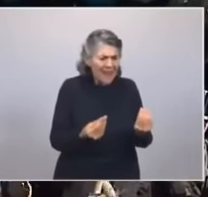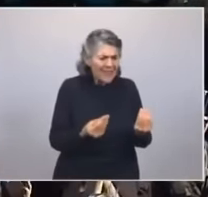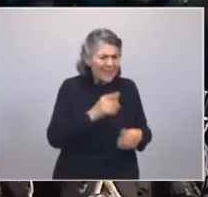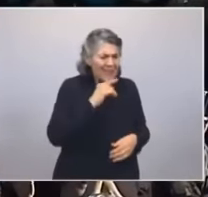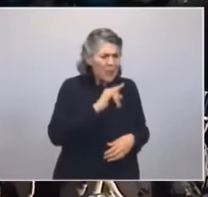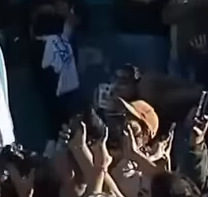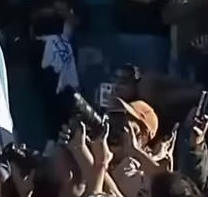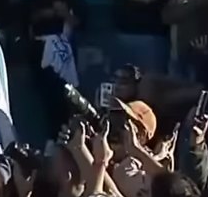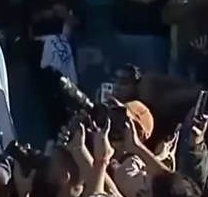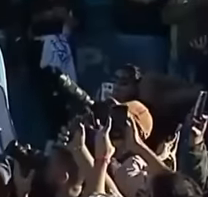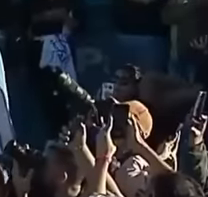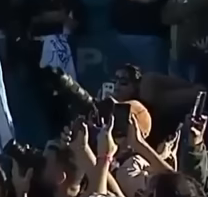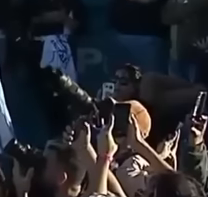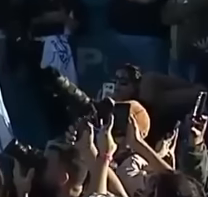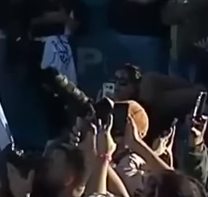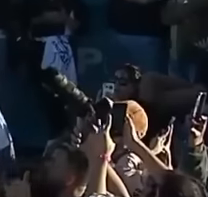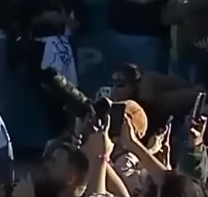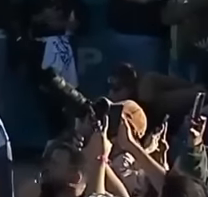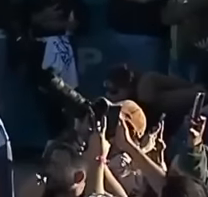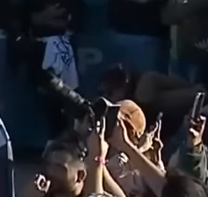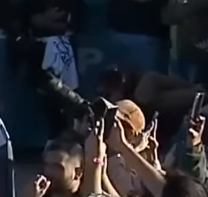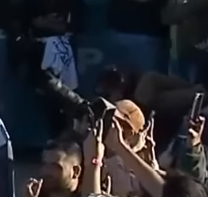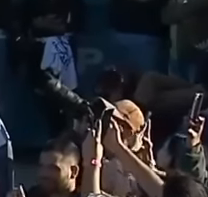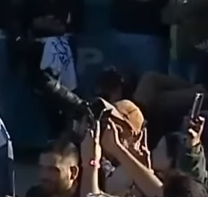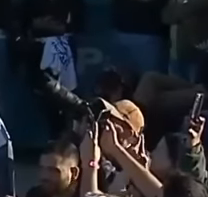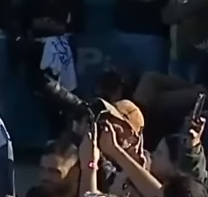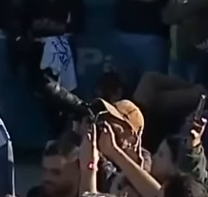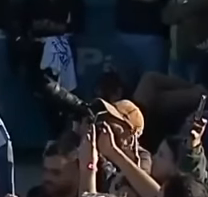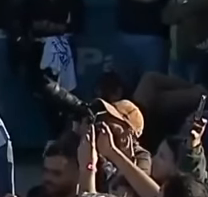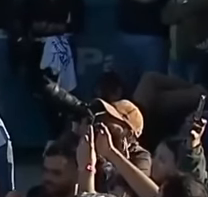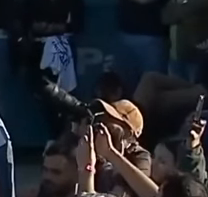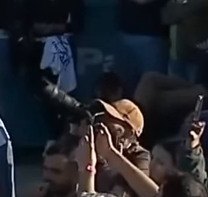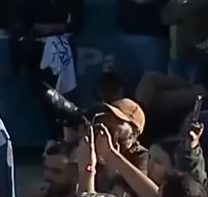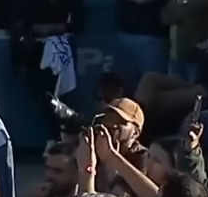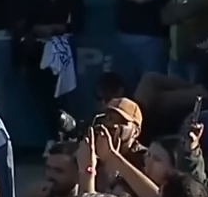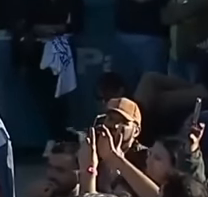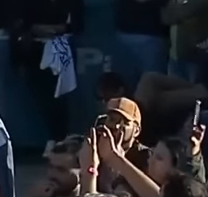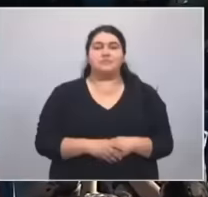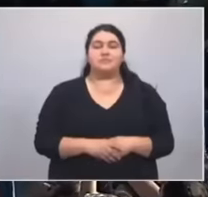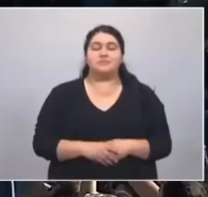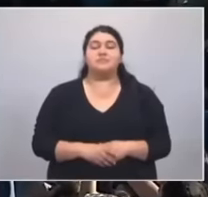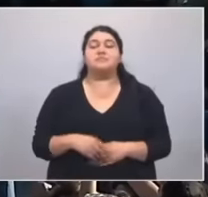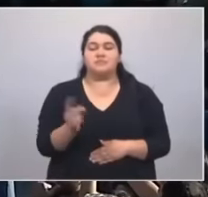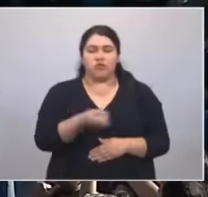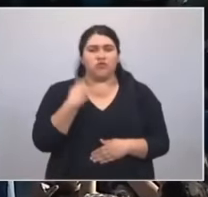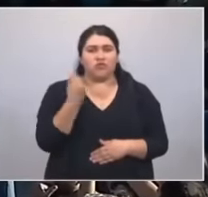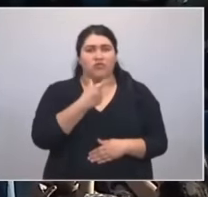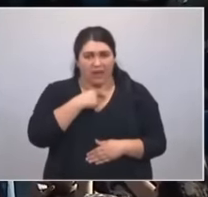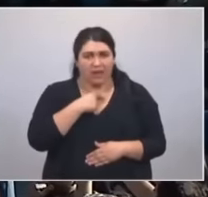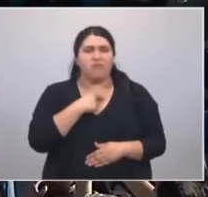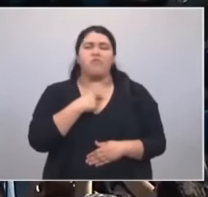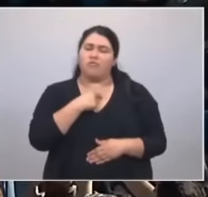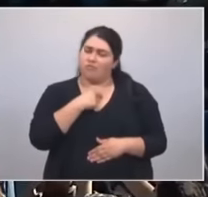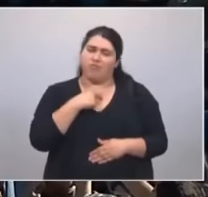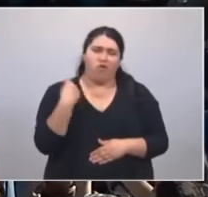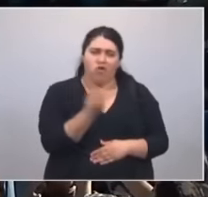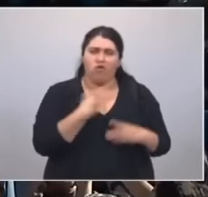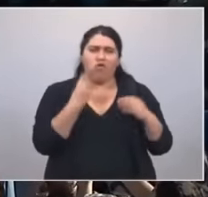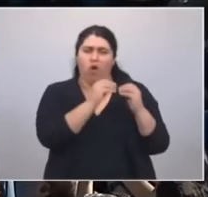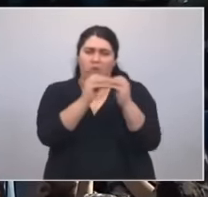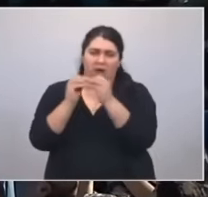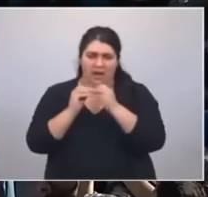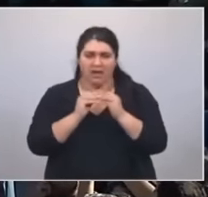Venimos también, queridos compañeras, compañeros,